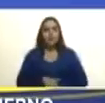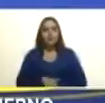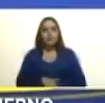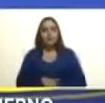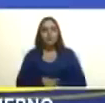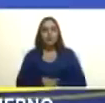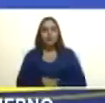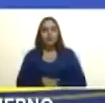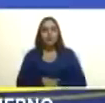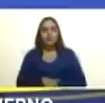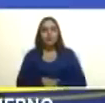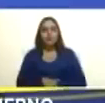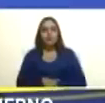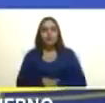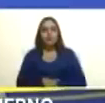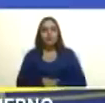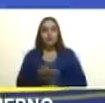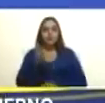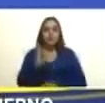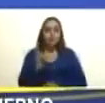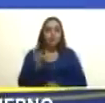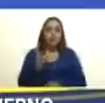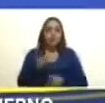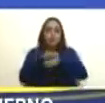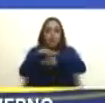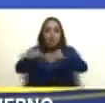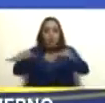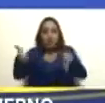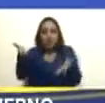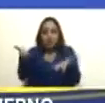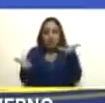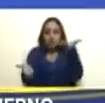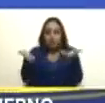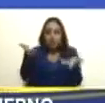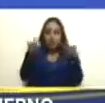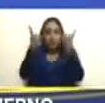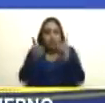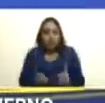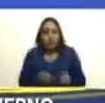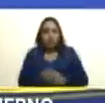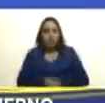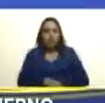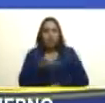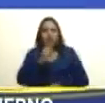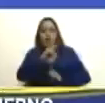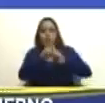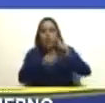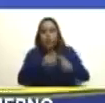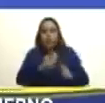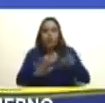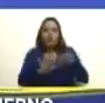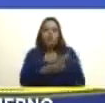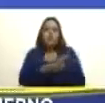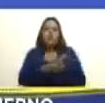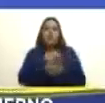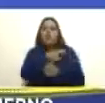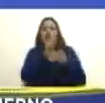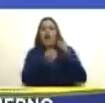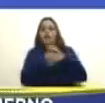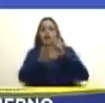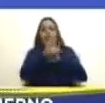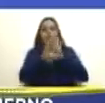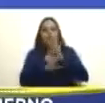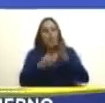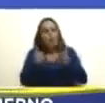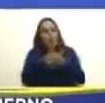estaba la opinión bastante distribuida hubo referéndum como el de la enmienda constitucional